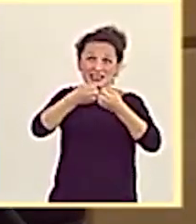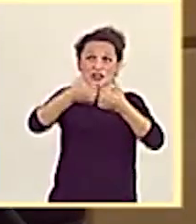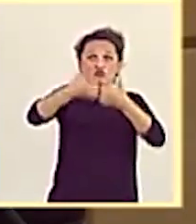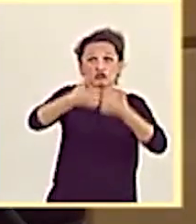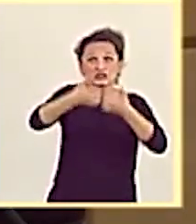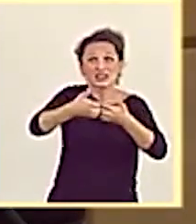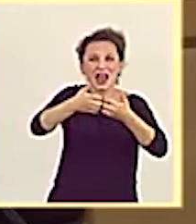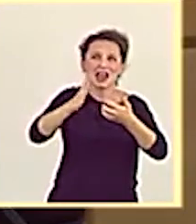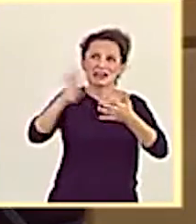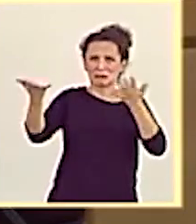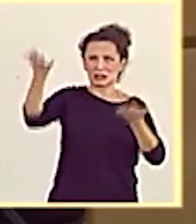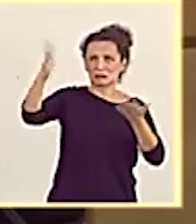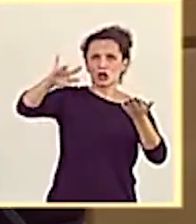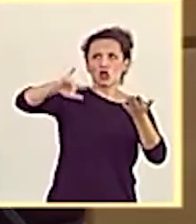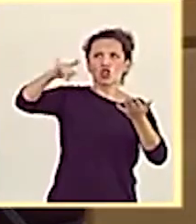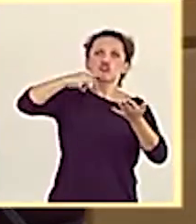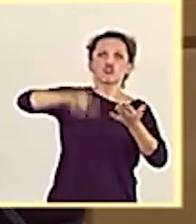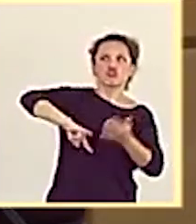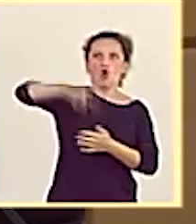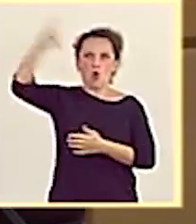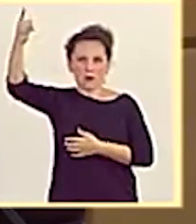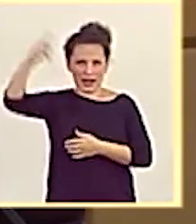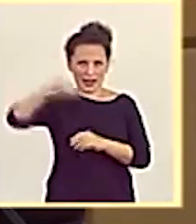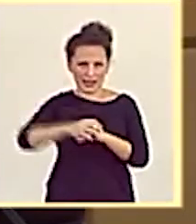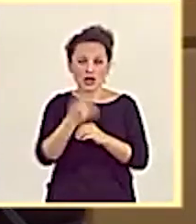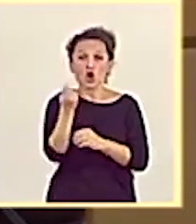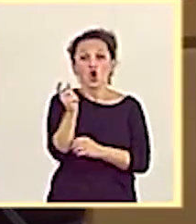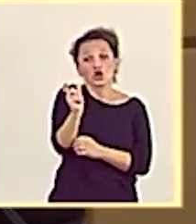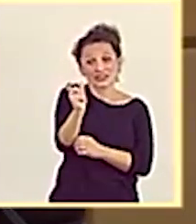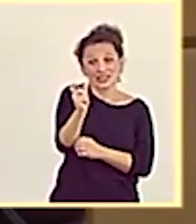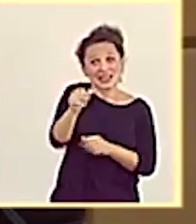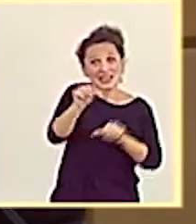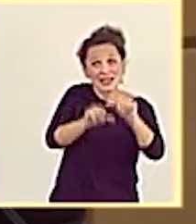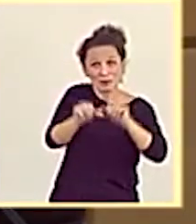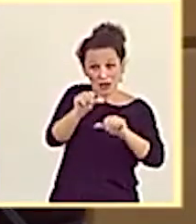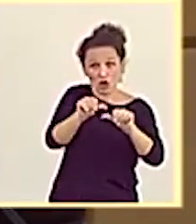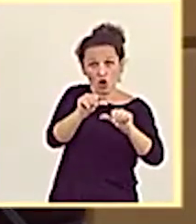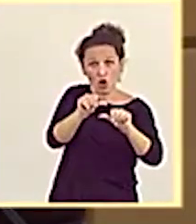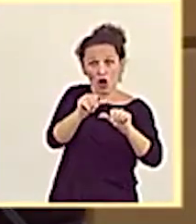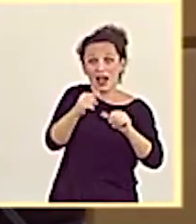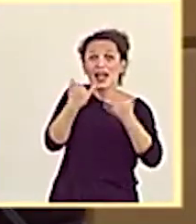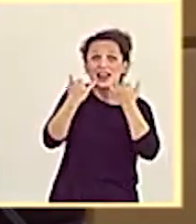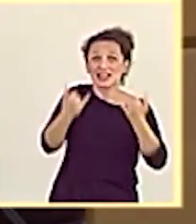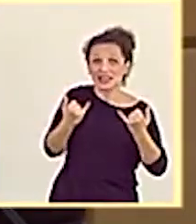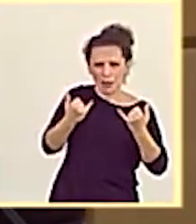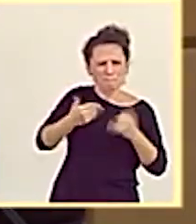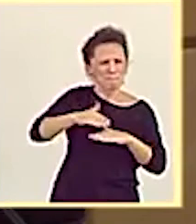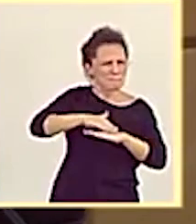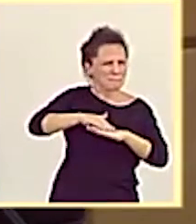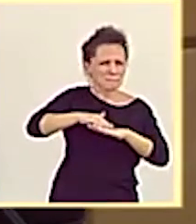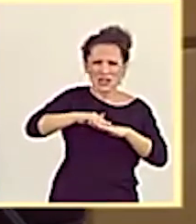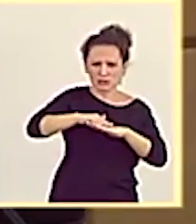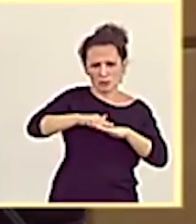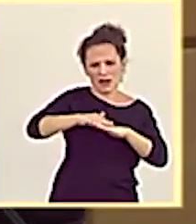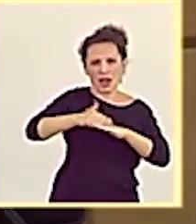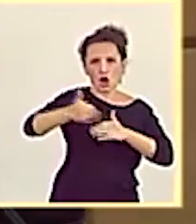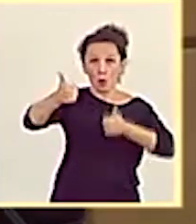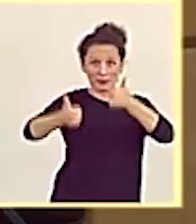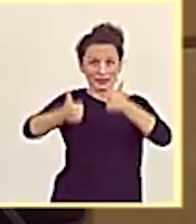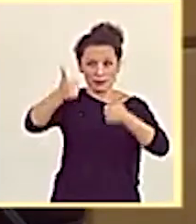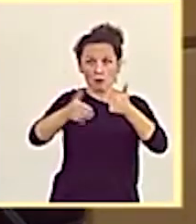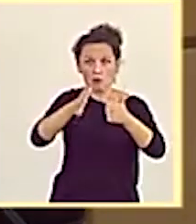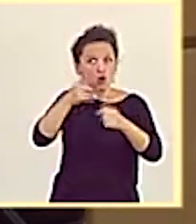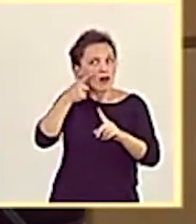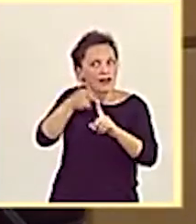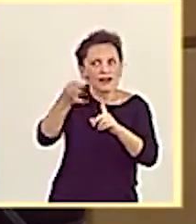de Alemania. Para el clúster químico, el coste de la energía eléctrica es básico para su competitividad y es precisamente para dar ventajas